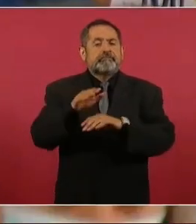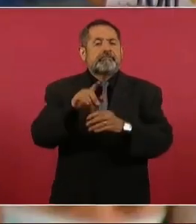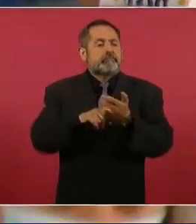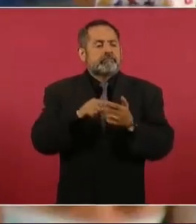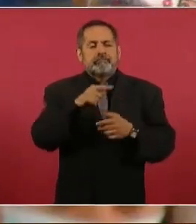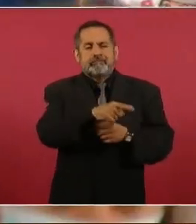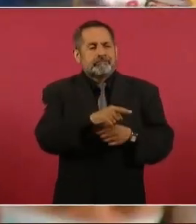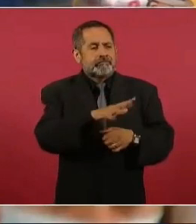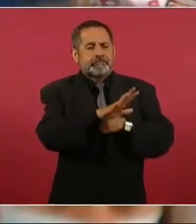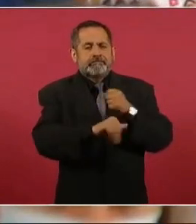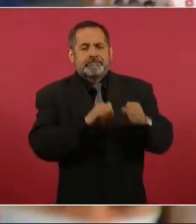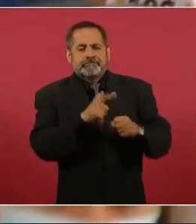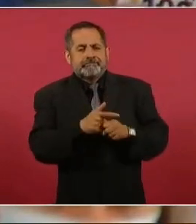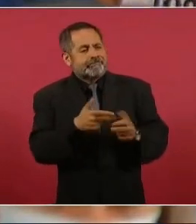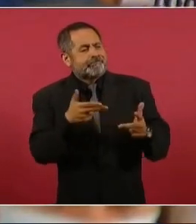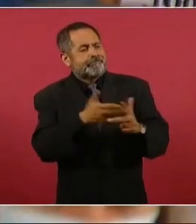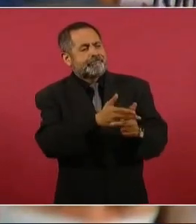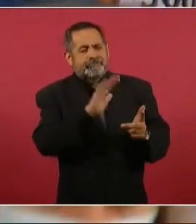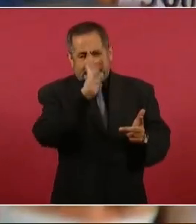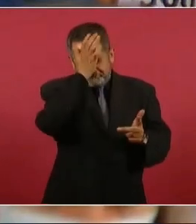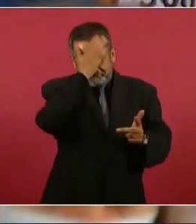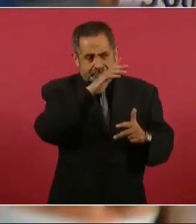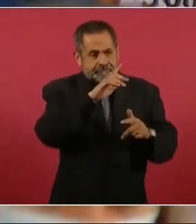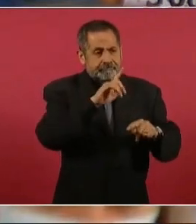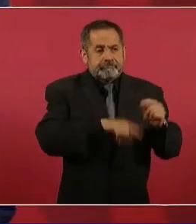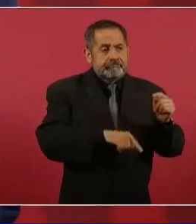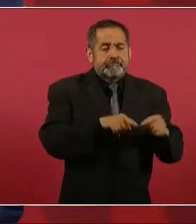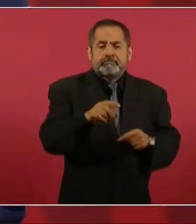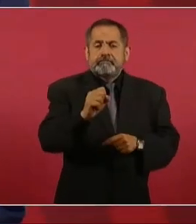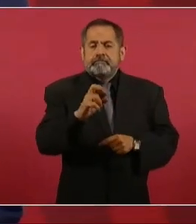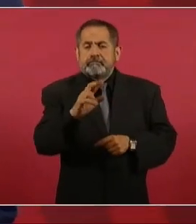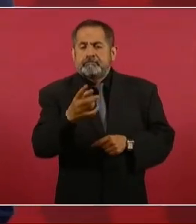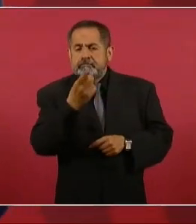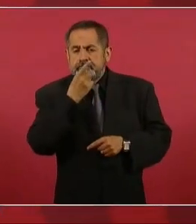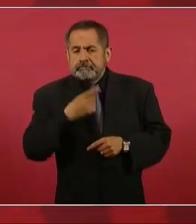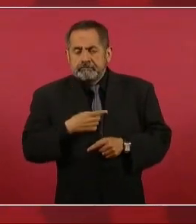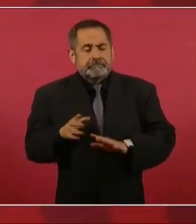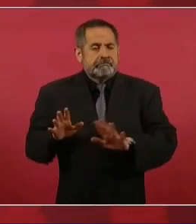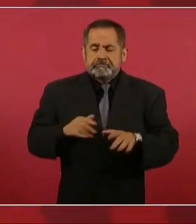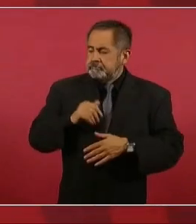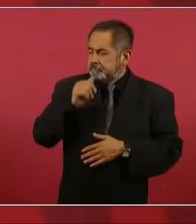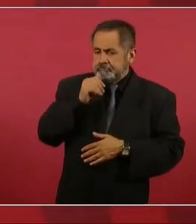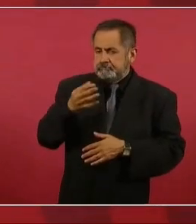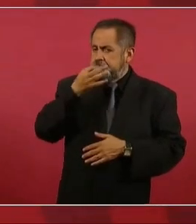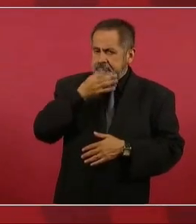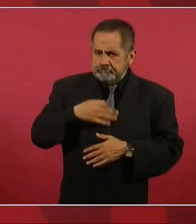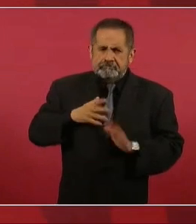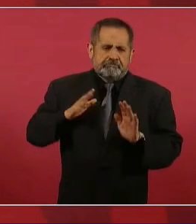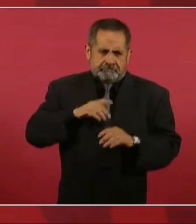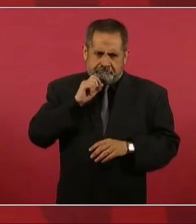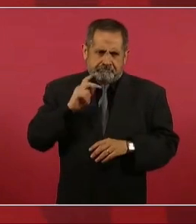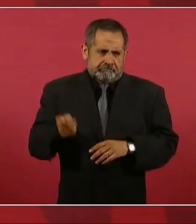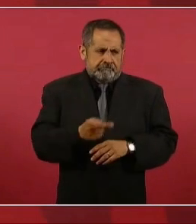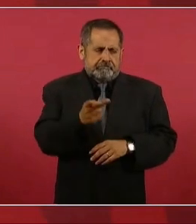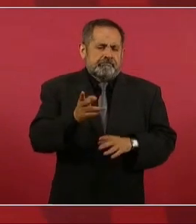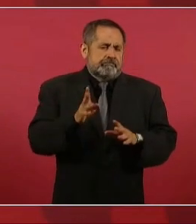Borrego Cimarron, ¿no ha recibido ningún adelanto de los seis? Todavía no, pero hoy vamos también a preguntar.